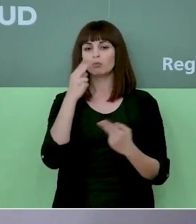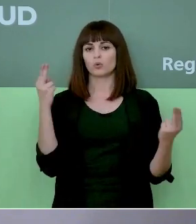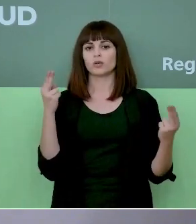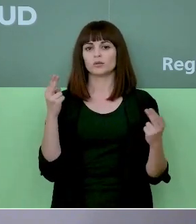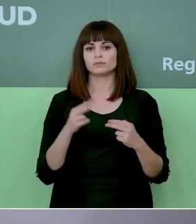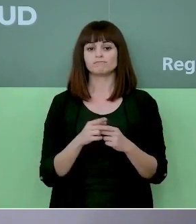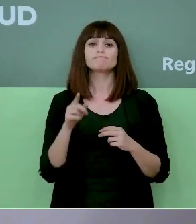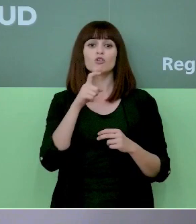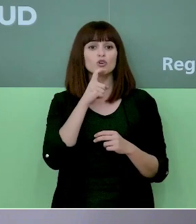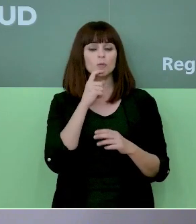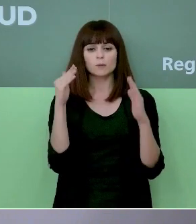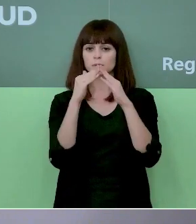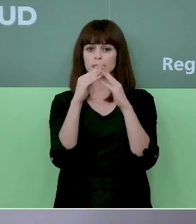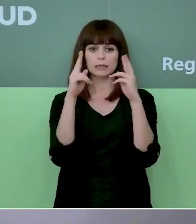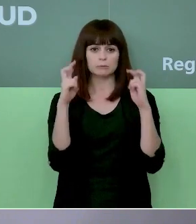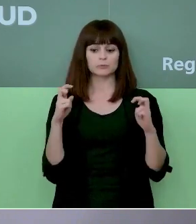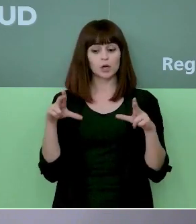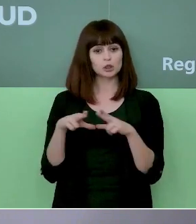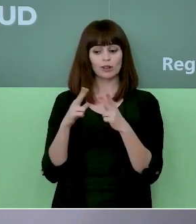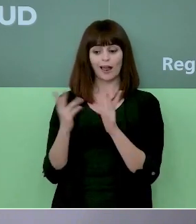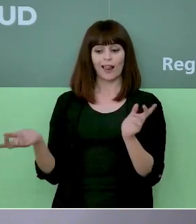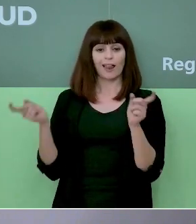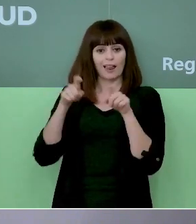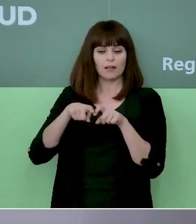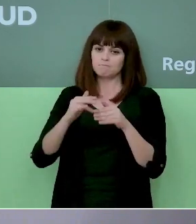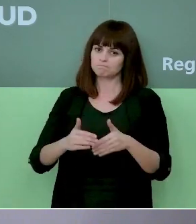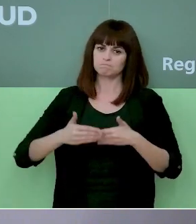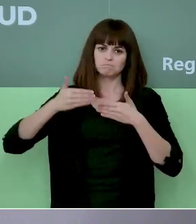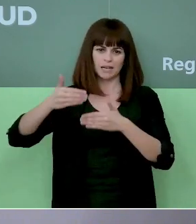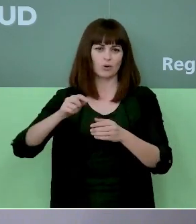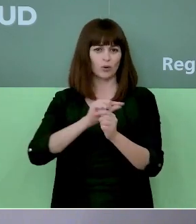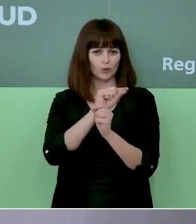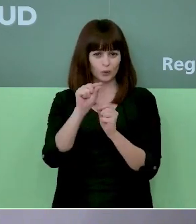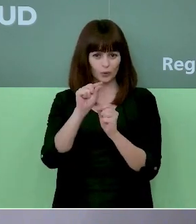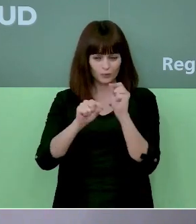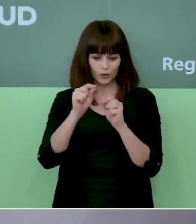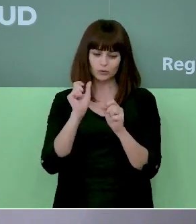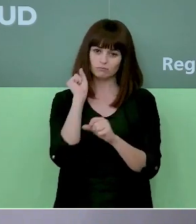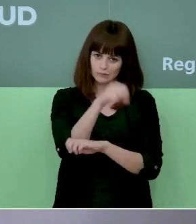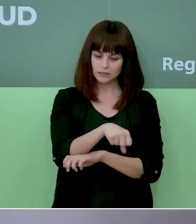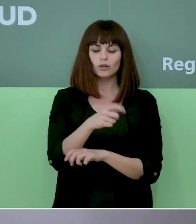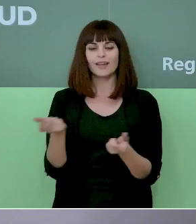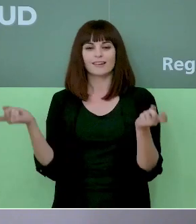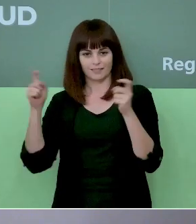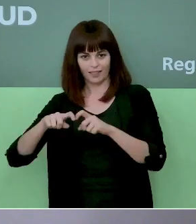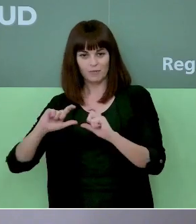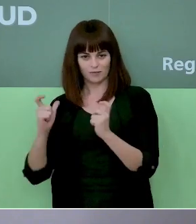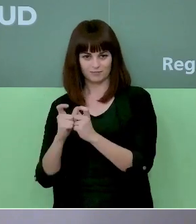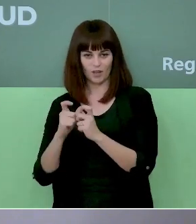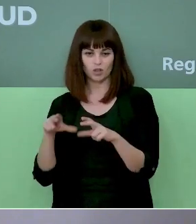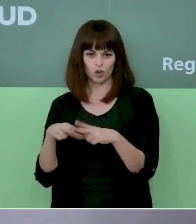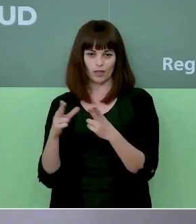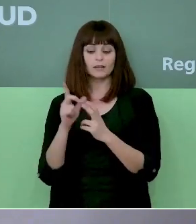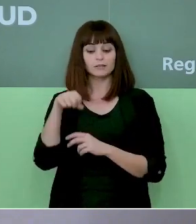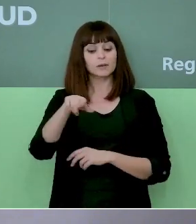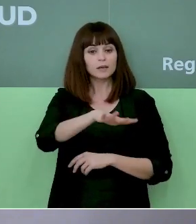quedándonos en casa y aplazando los encuentros sociales para cuando hayamos vencido al virus. También es muy importante recordar la ventilación de